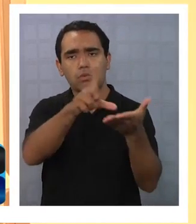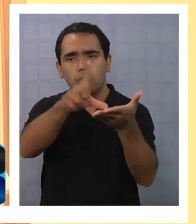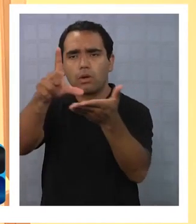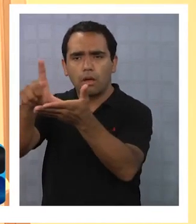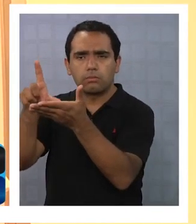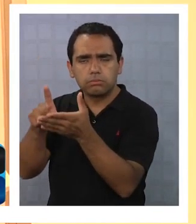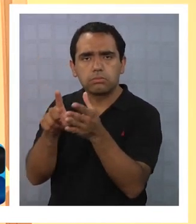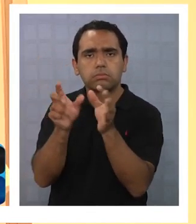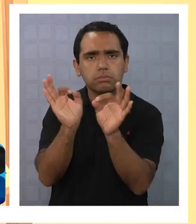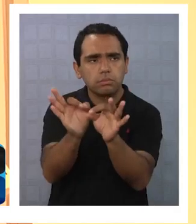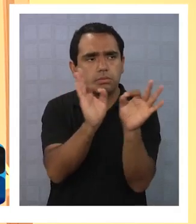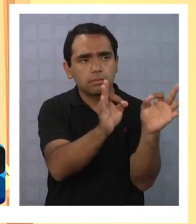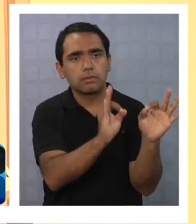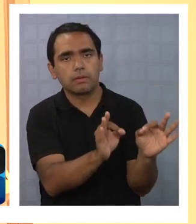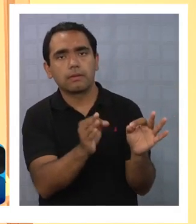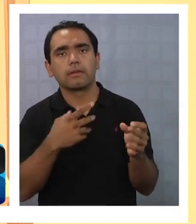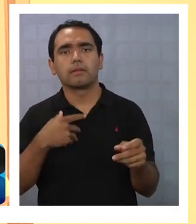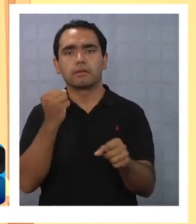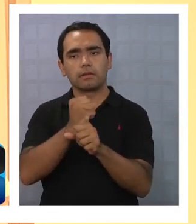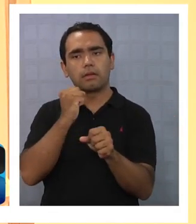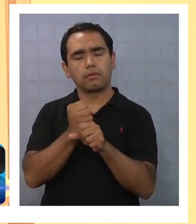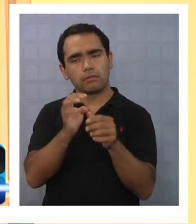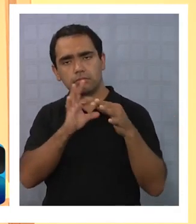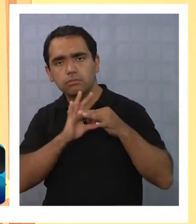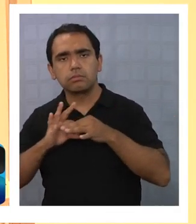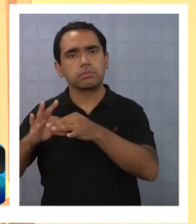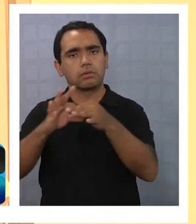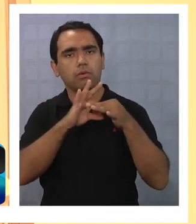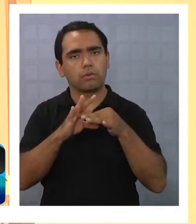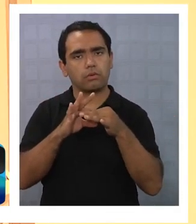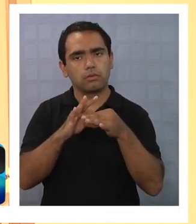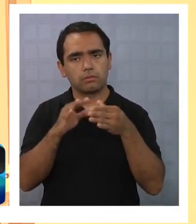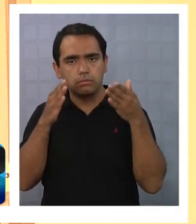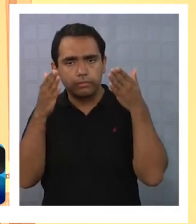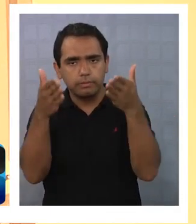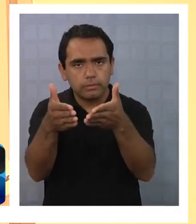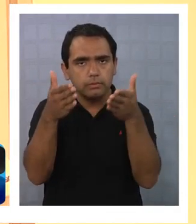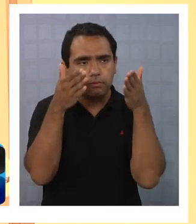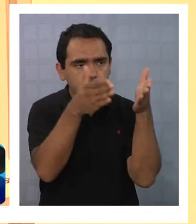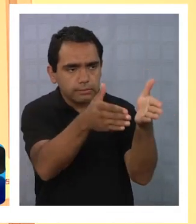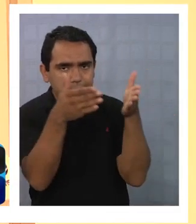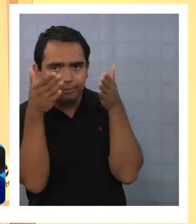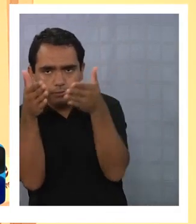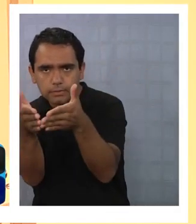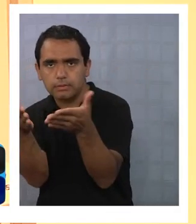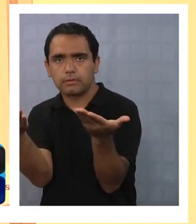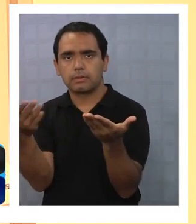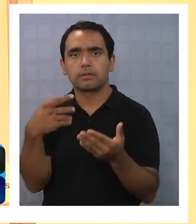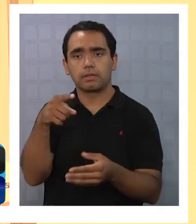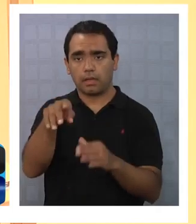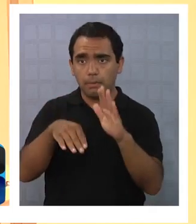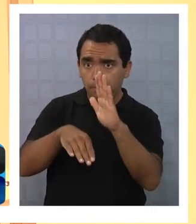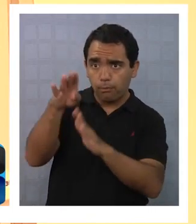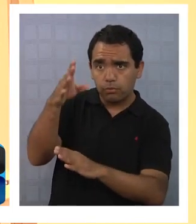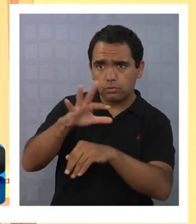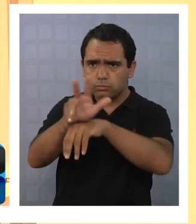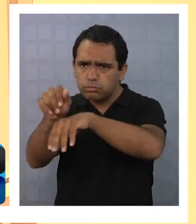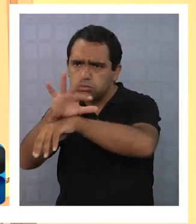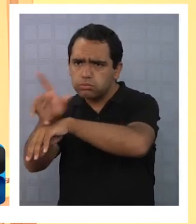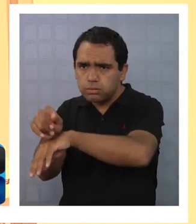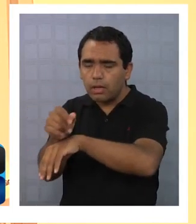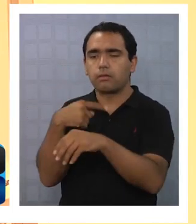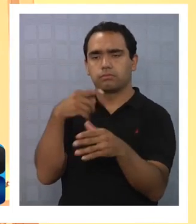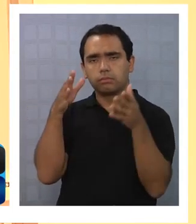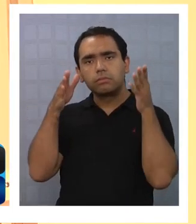para determinar algunos trabajos en conjunto en estos sectores que registran mayor incidencia delictual y que la